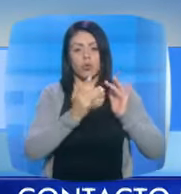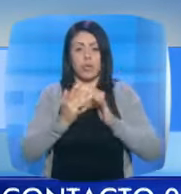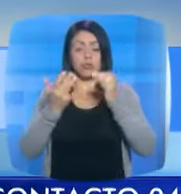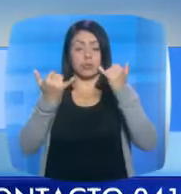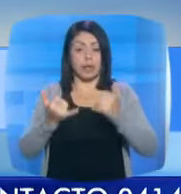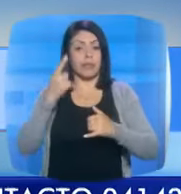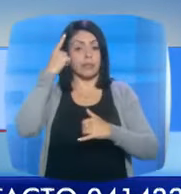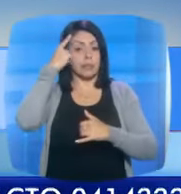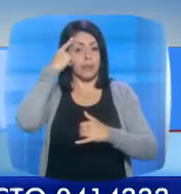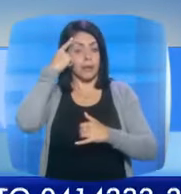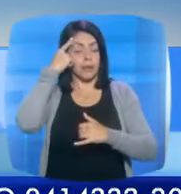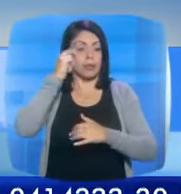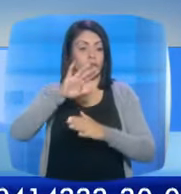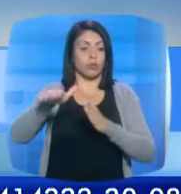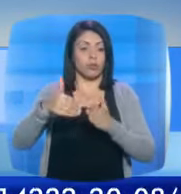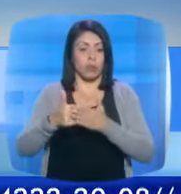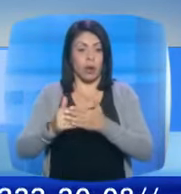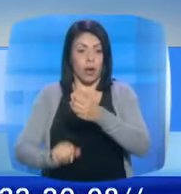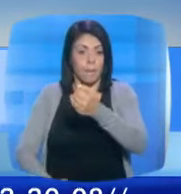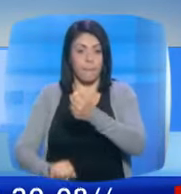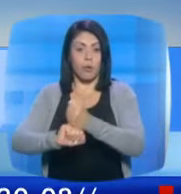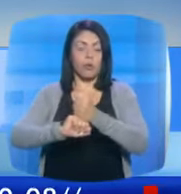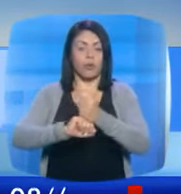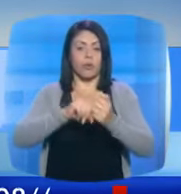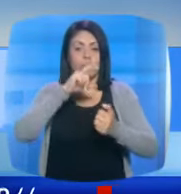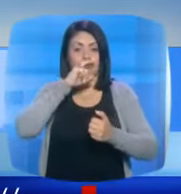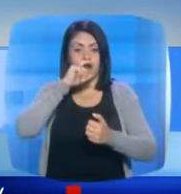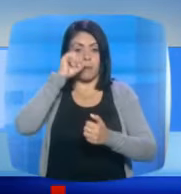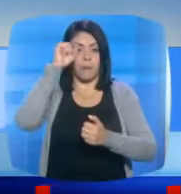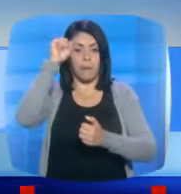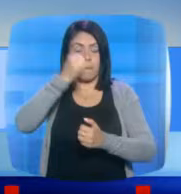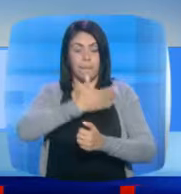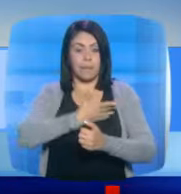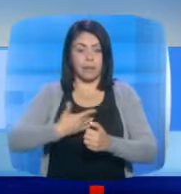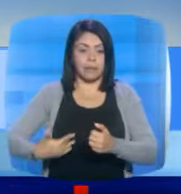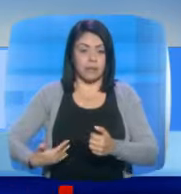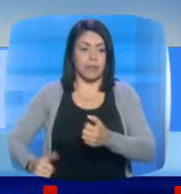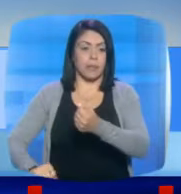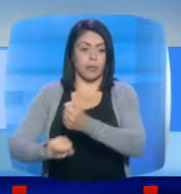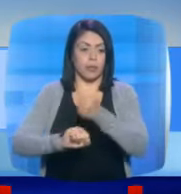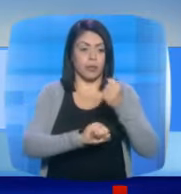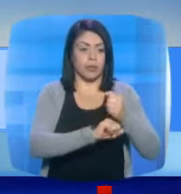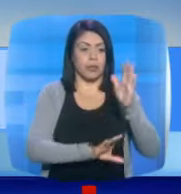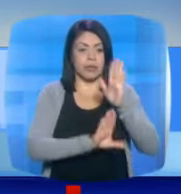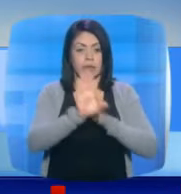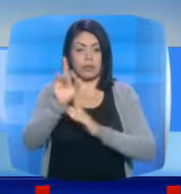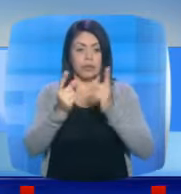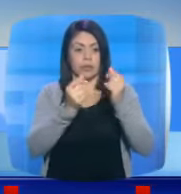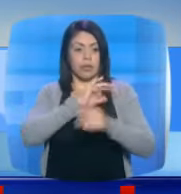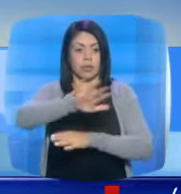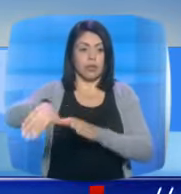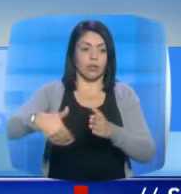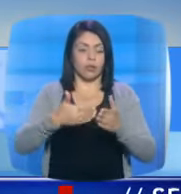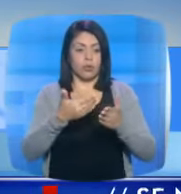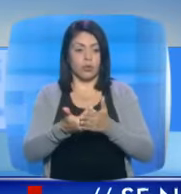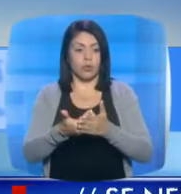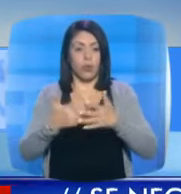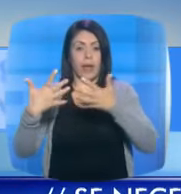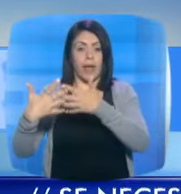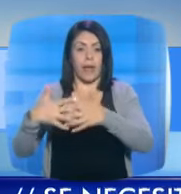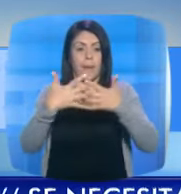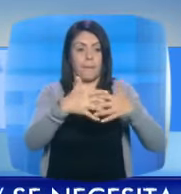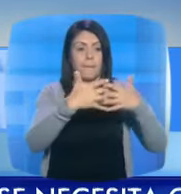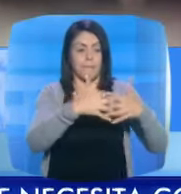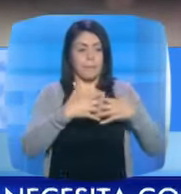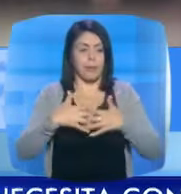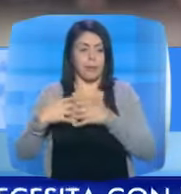a esta altura que cuentan con Nicolás Maduro Moro como presidente para apoyar el desarrollo económico de todas sus empresas